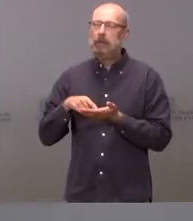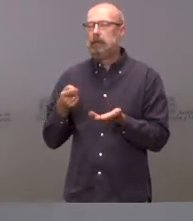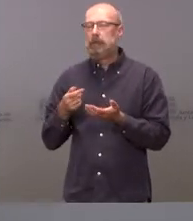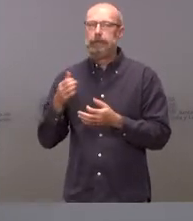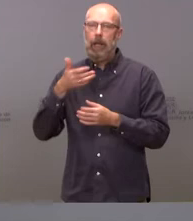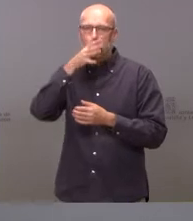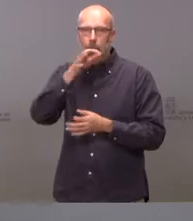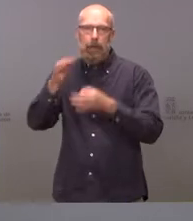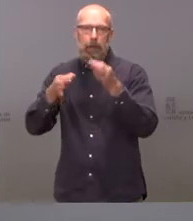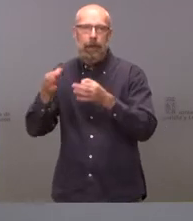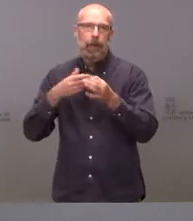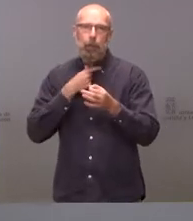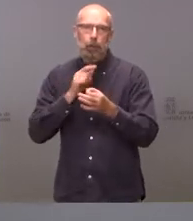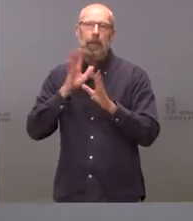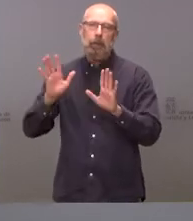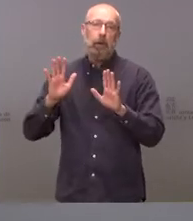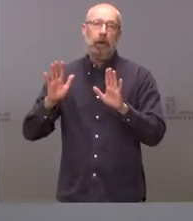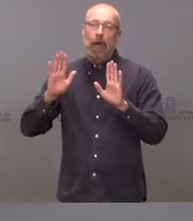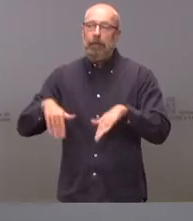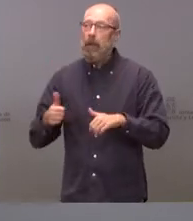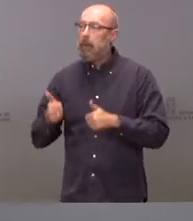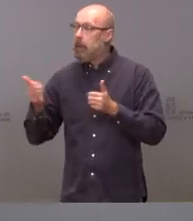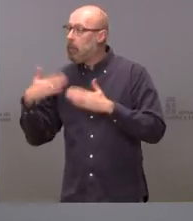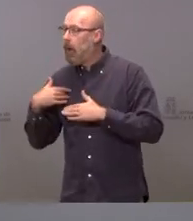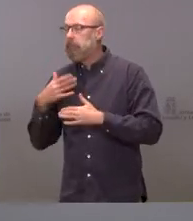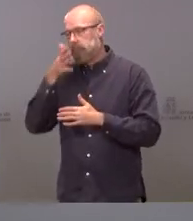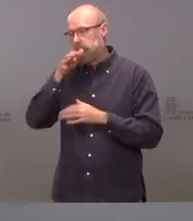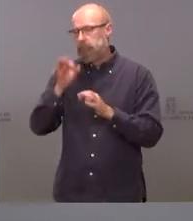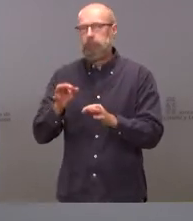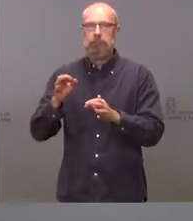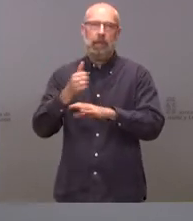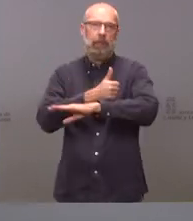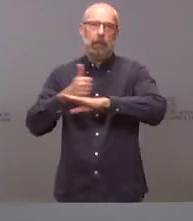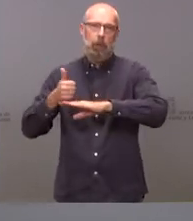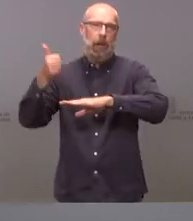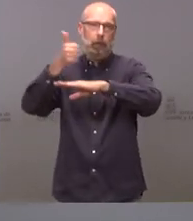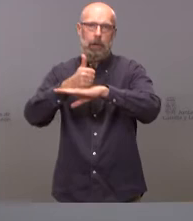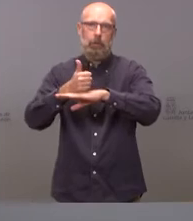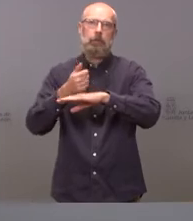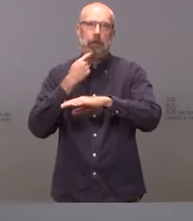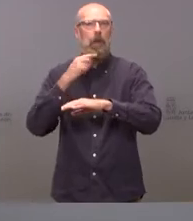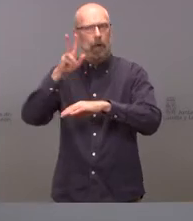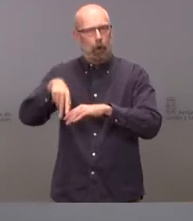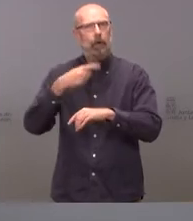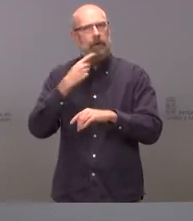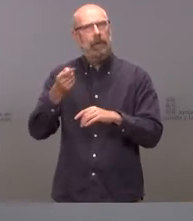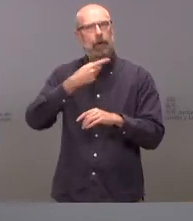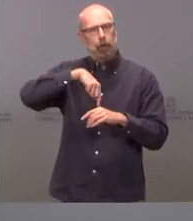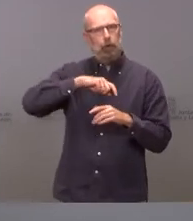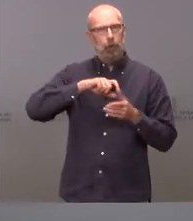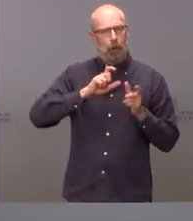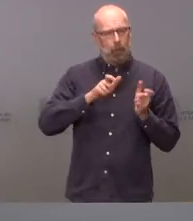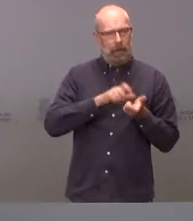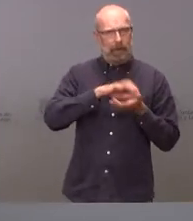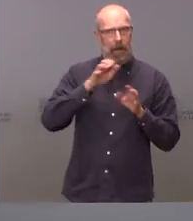nos queda otro remedio el propio Tribunal Supremo reconoció que Castilla no había optado por todas las vías de diálogo previos pero al estar cerradas estas